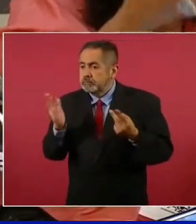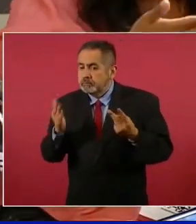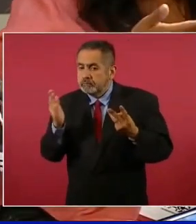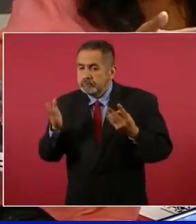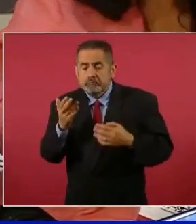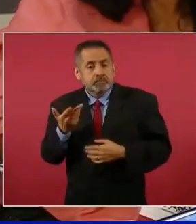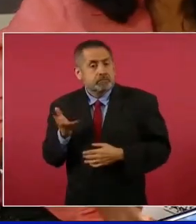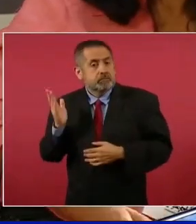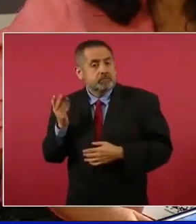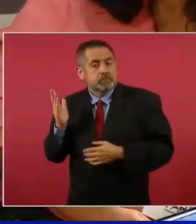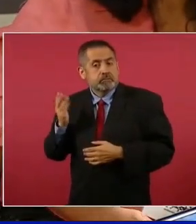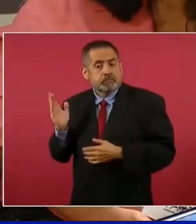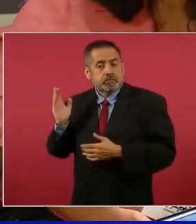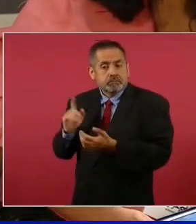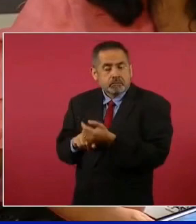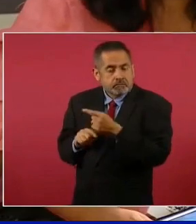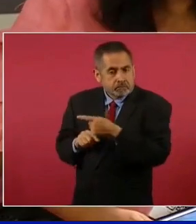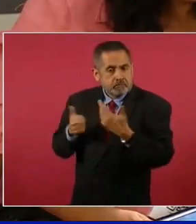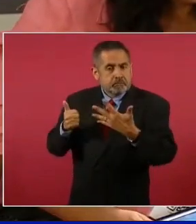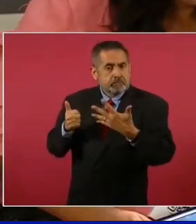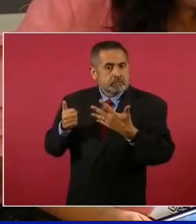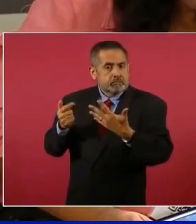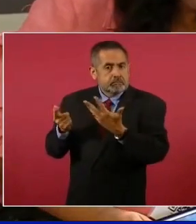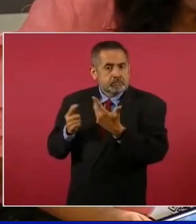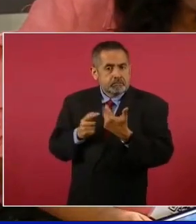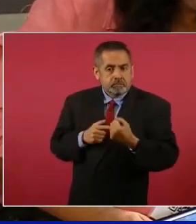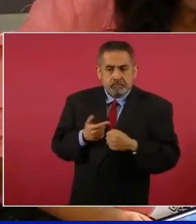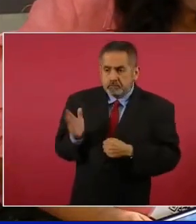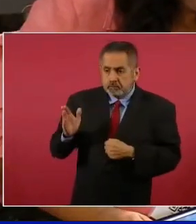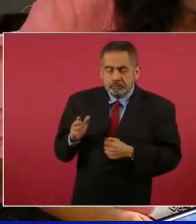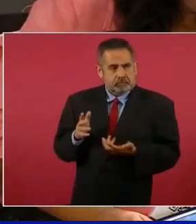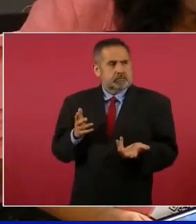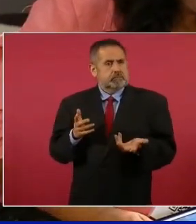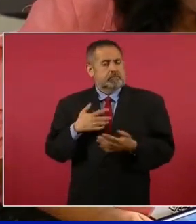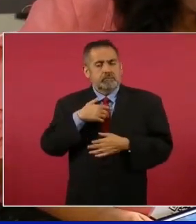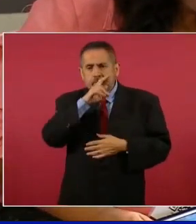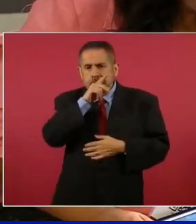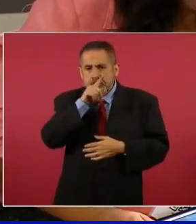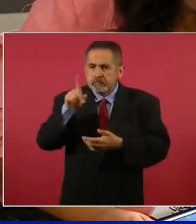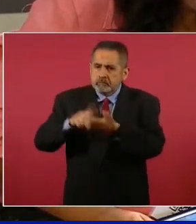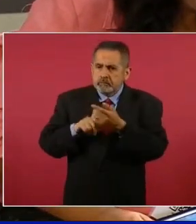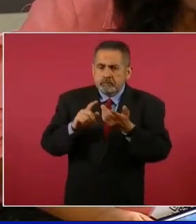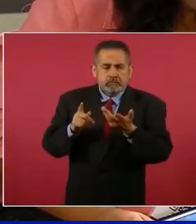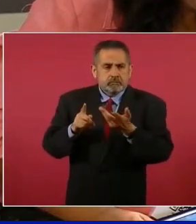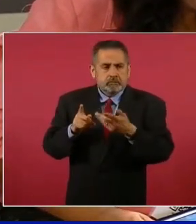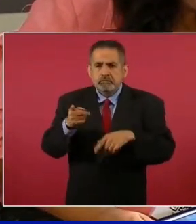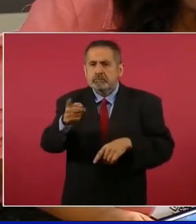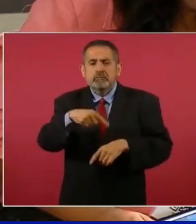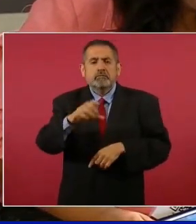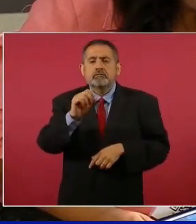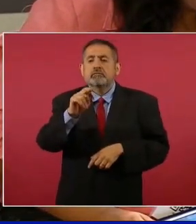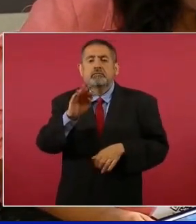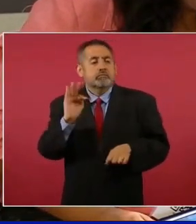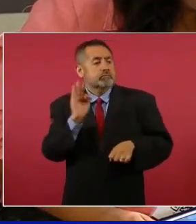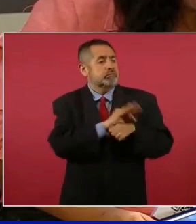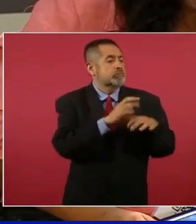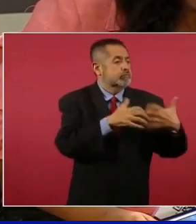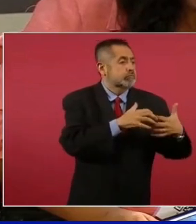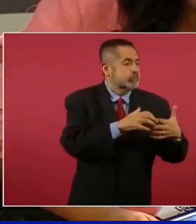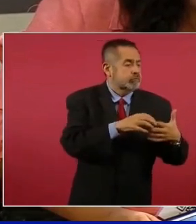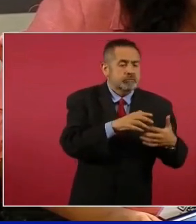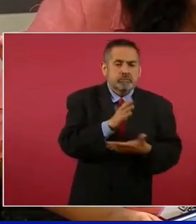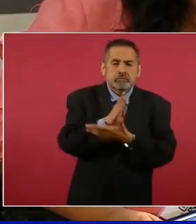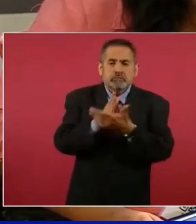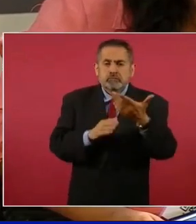se teme que esta transformación que había dicho para que Conagua dejara de defender los intereses industriales y empresariales está